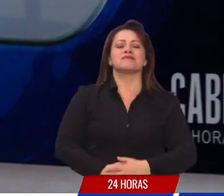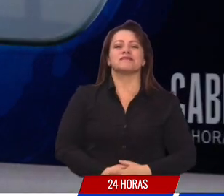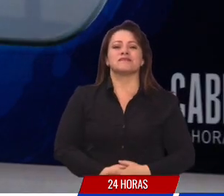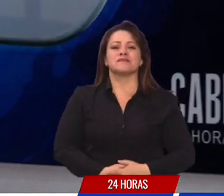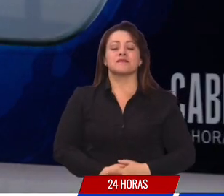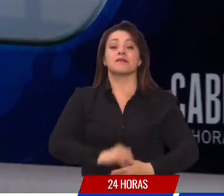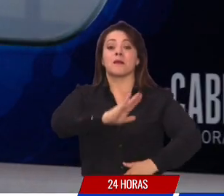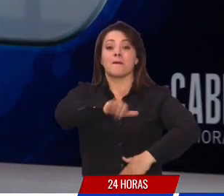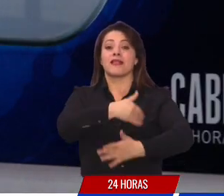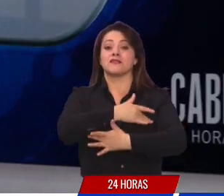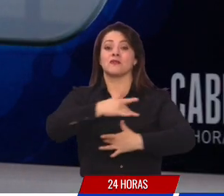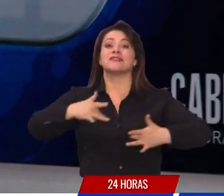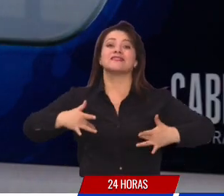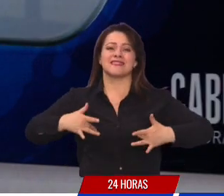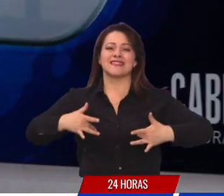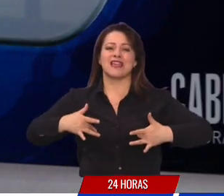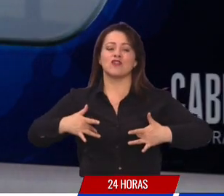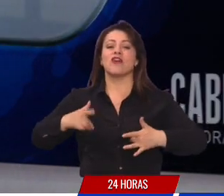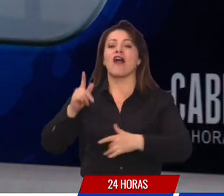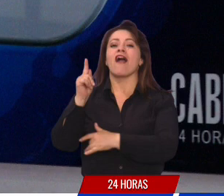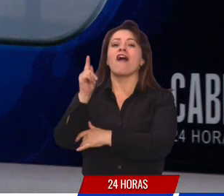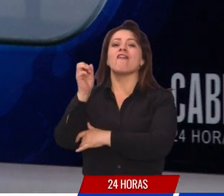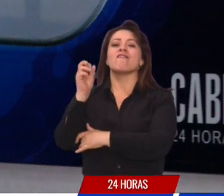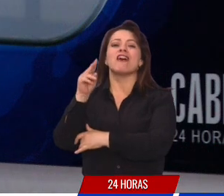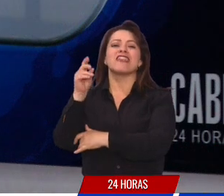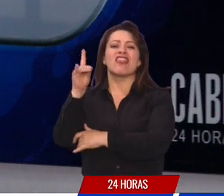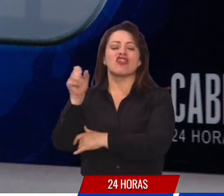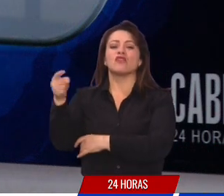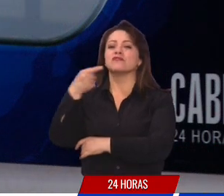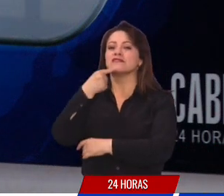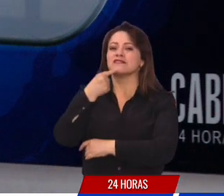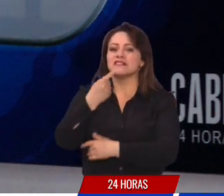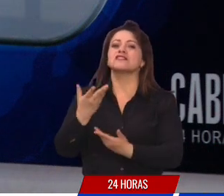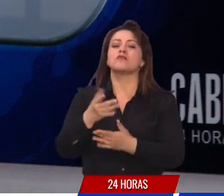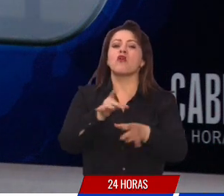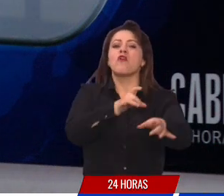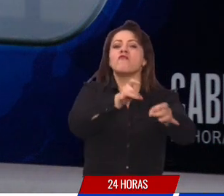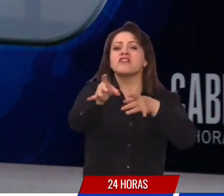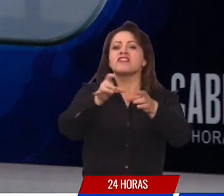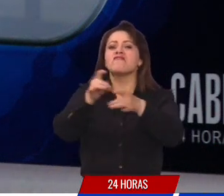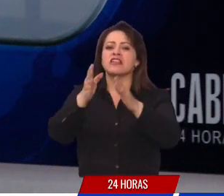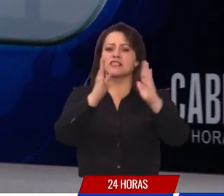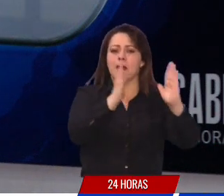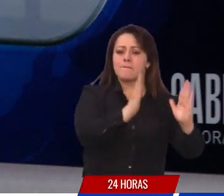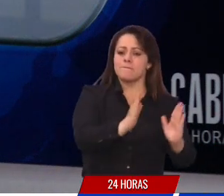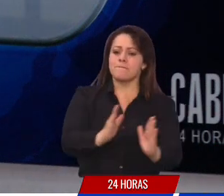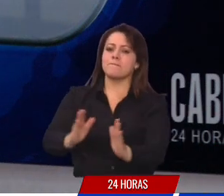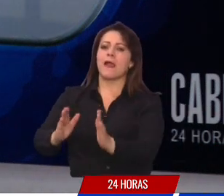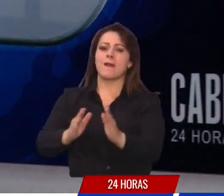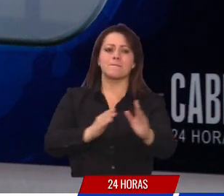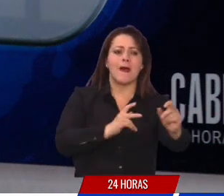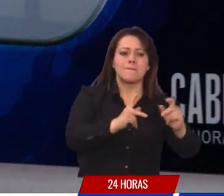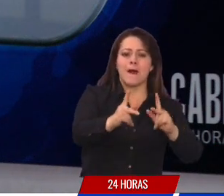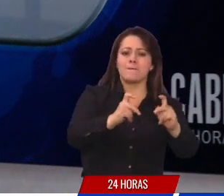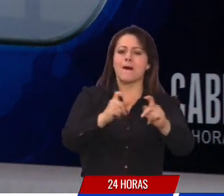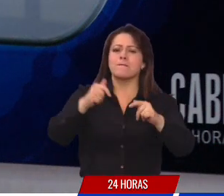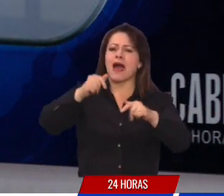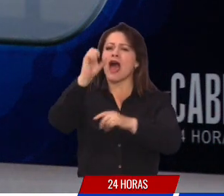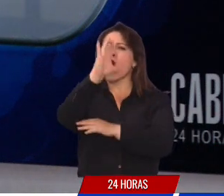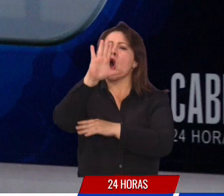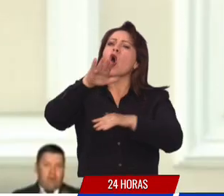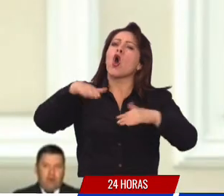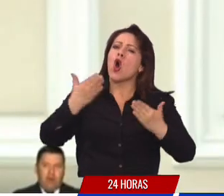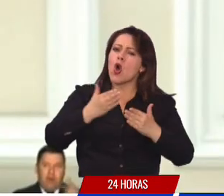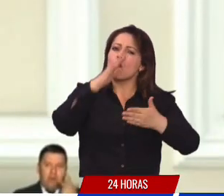El ministro de salud, Fernando Ruiz, por su parte reveló las fechas y el plan de vacunación que se adelantará en nuestro país.